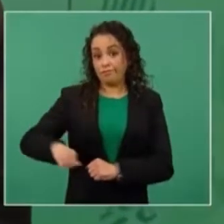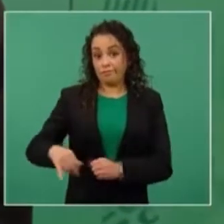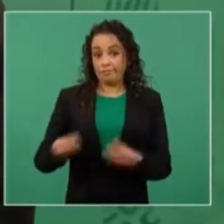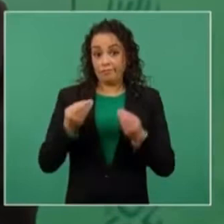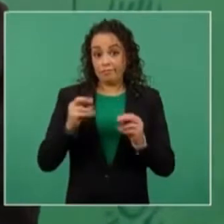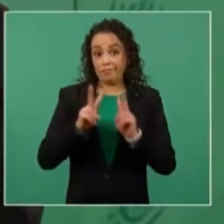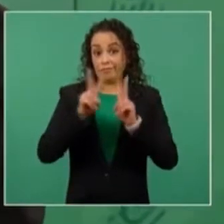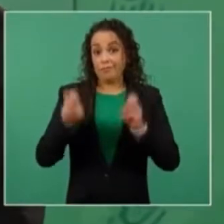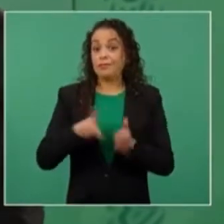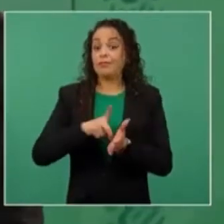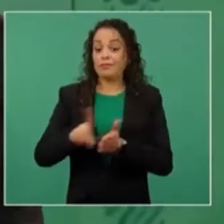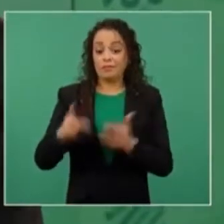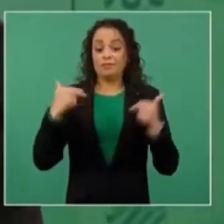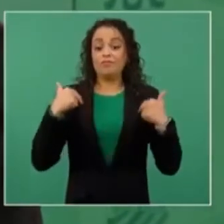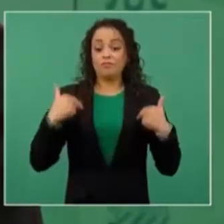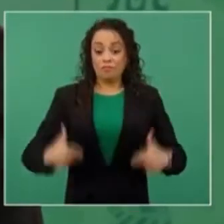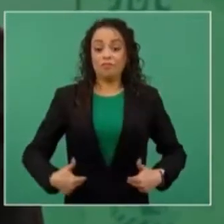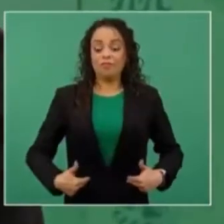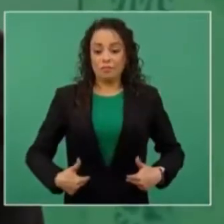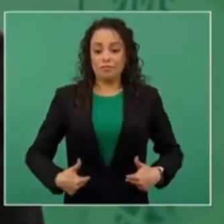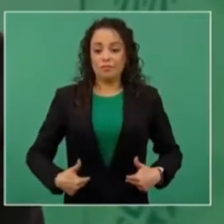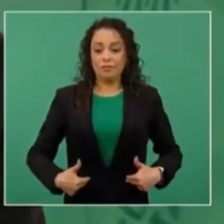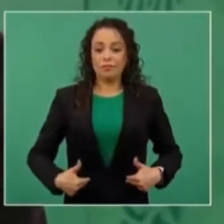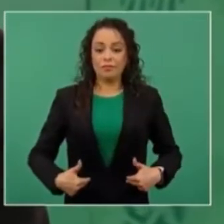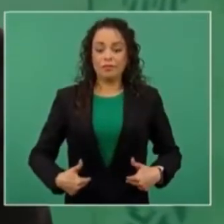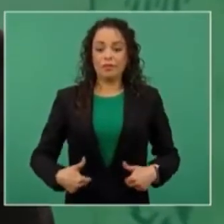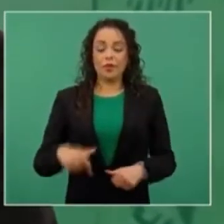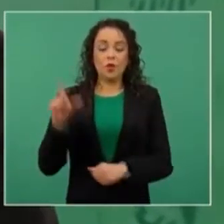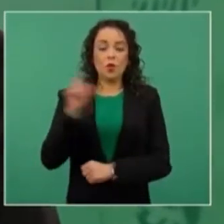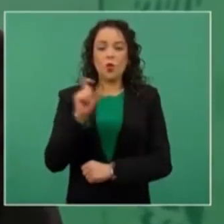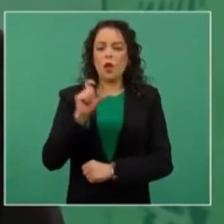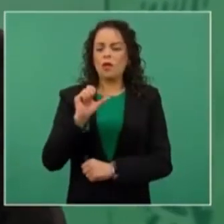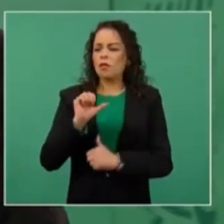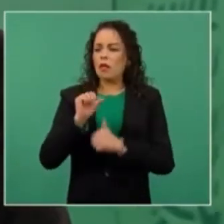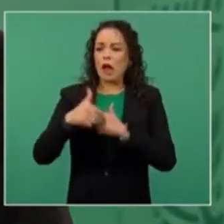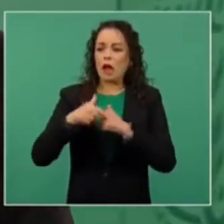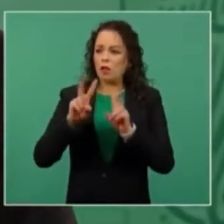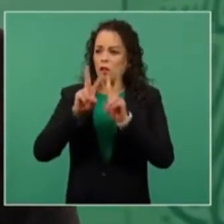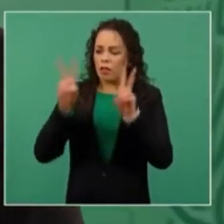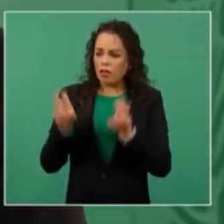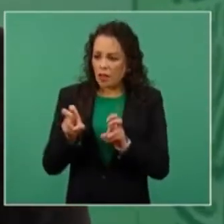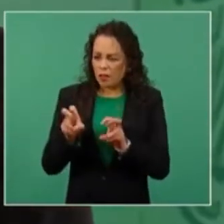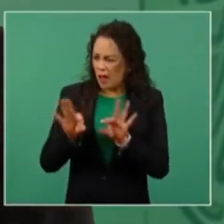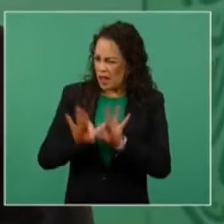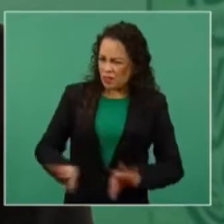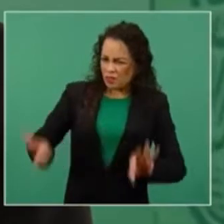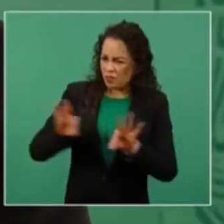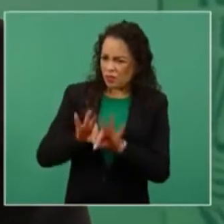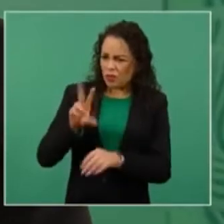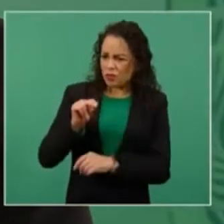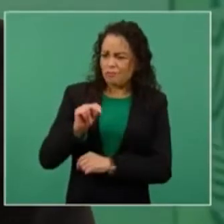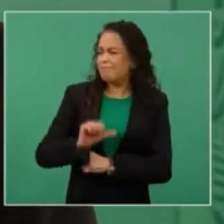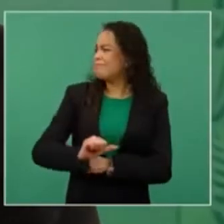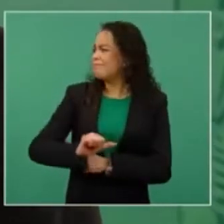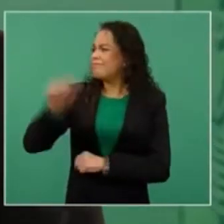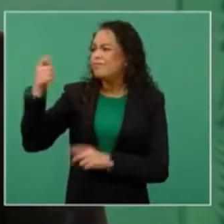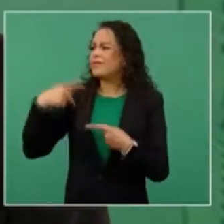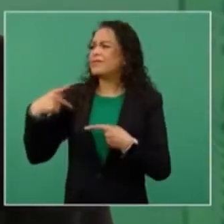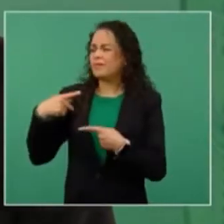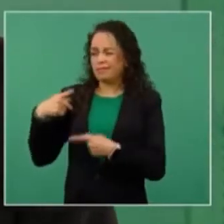Muchas veces cuando un tema no es relevante se designa a cualquier persona.